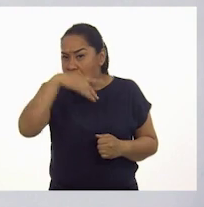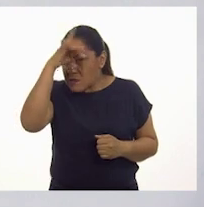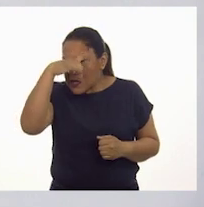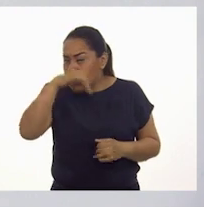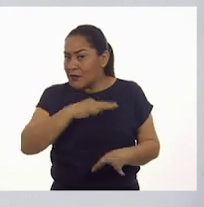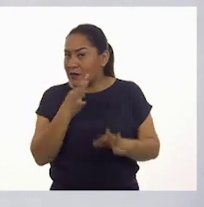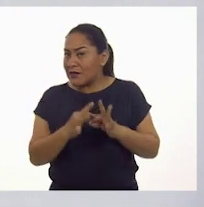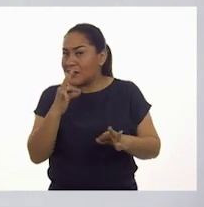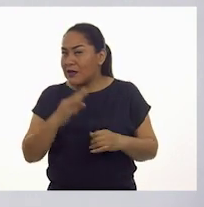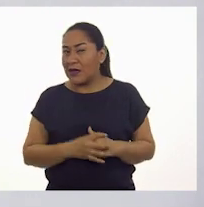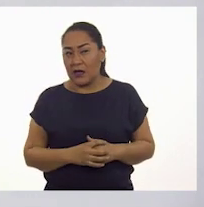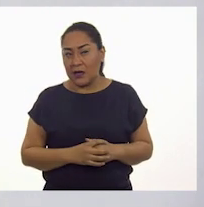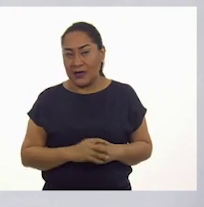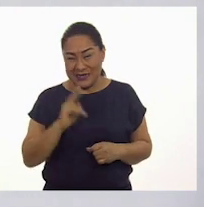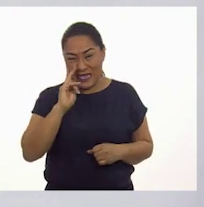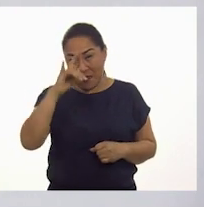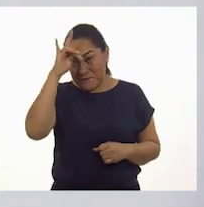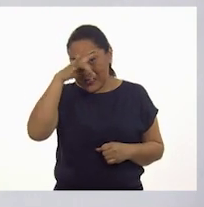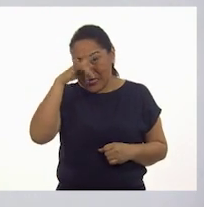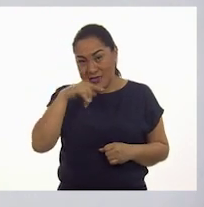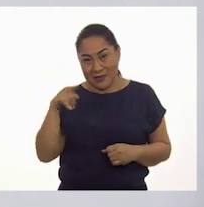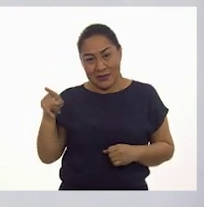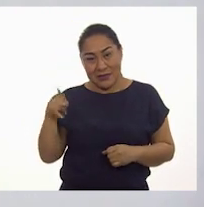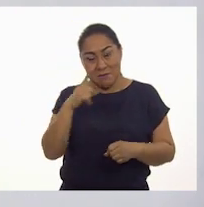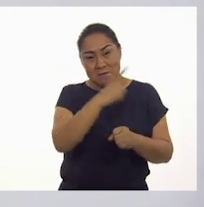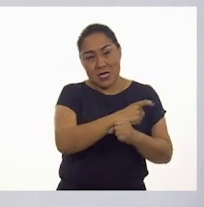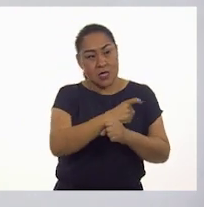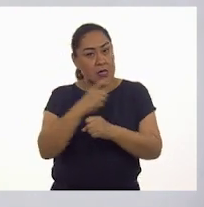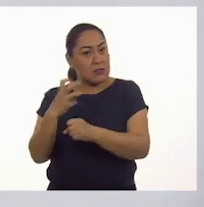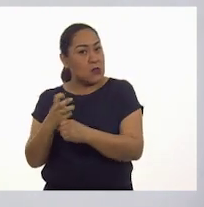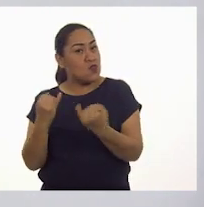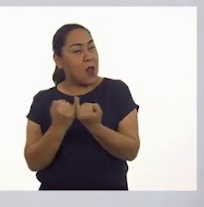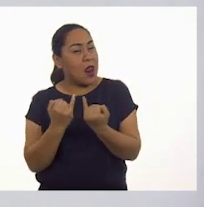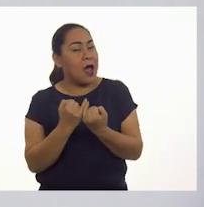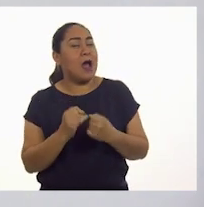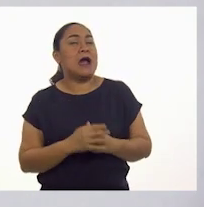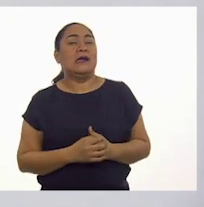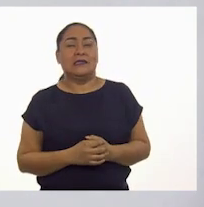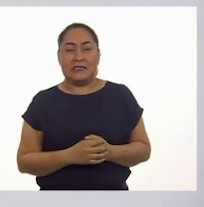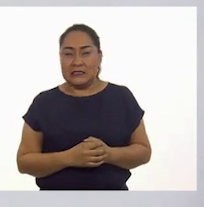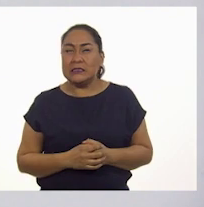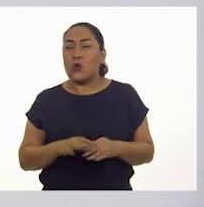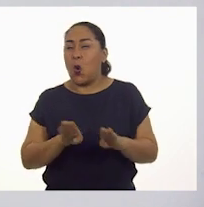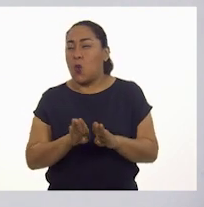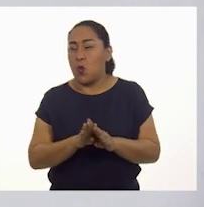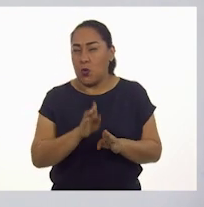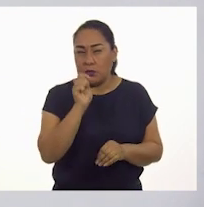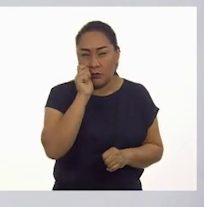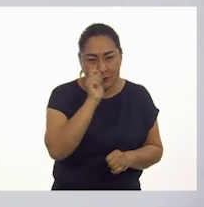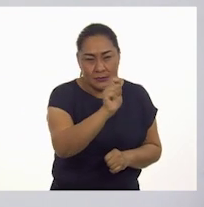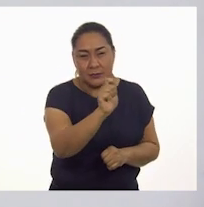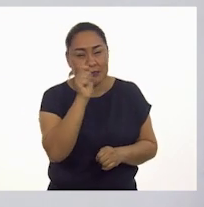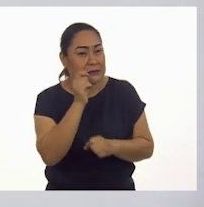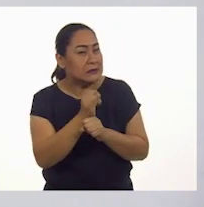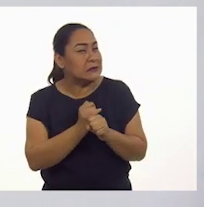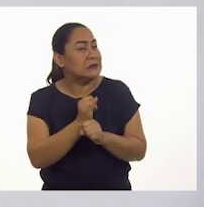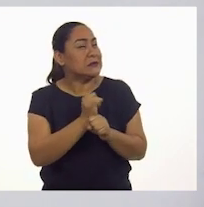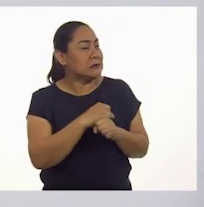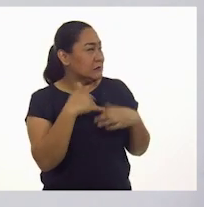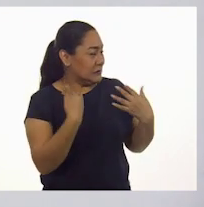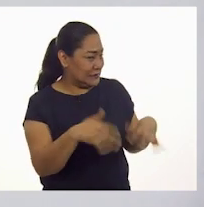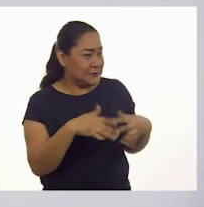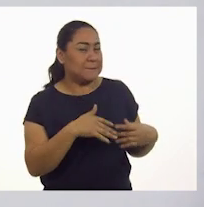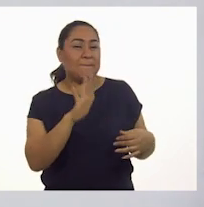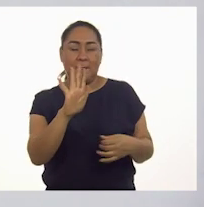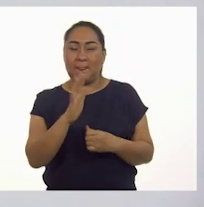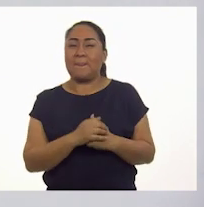¿Ya vieron? Es la misma pijama que se puso en esta. ¡Mmm! Esta es una labor detectivesca, maestra. Vamos a ver.